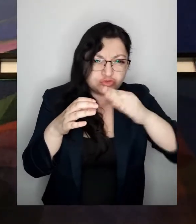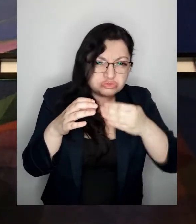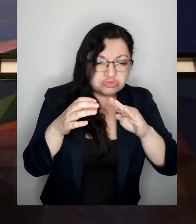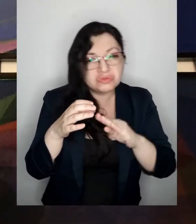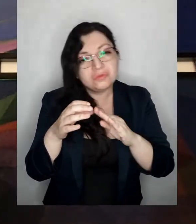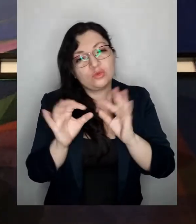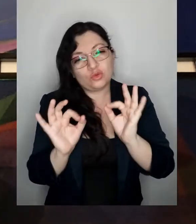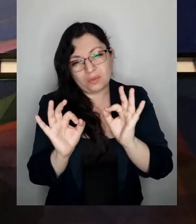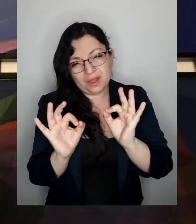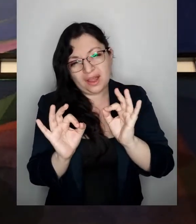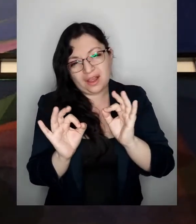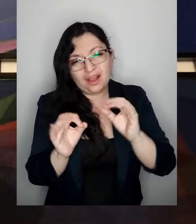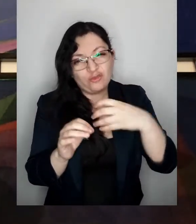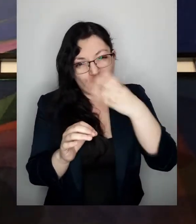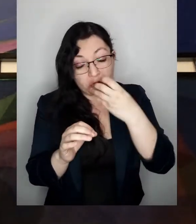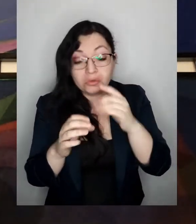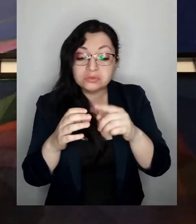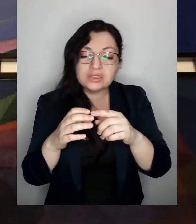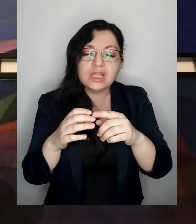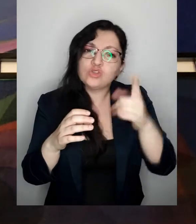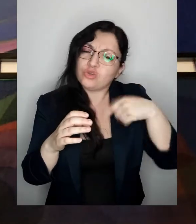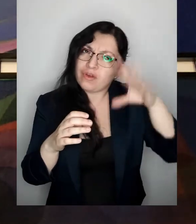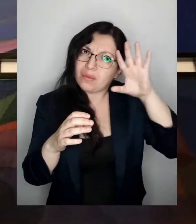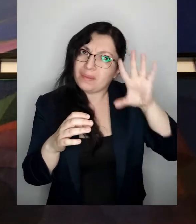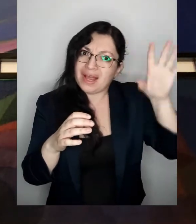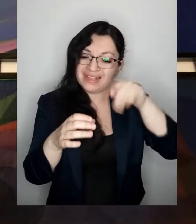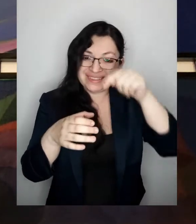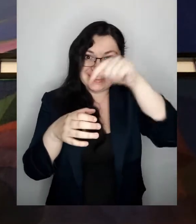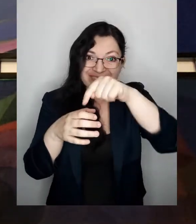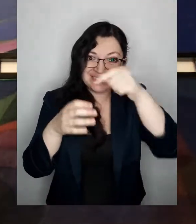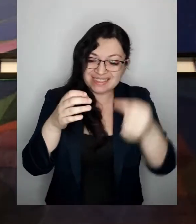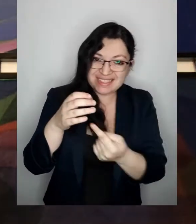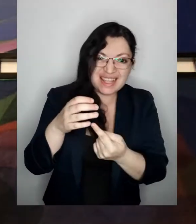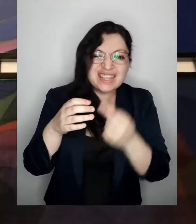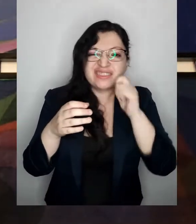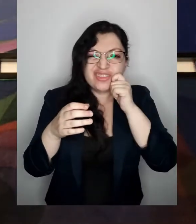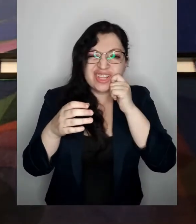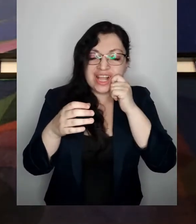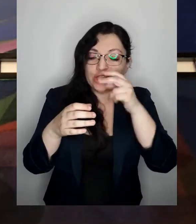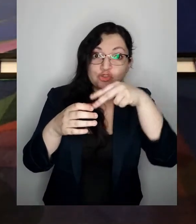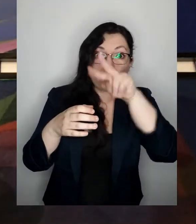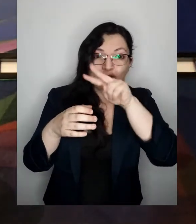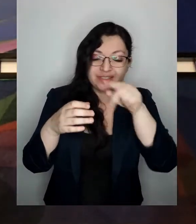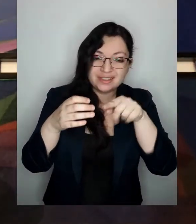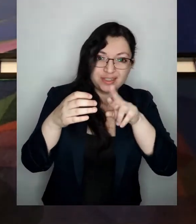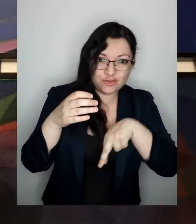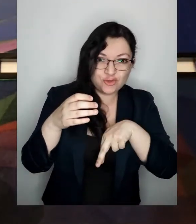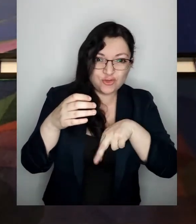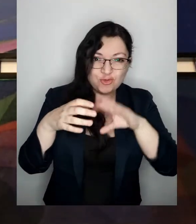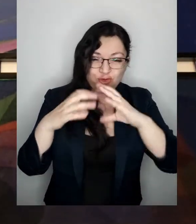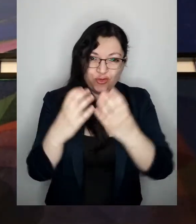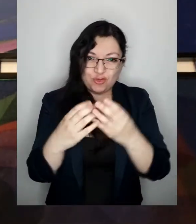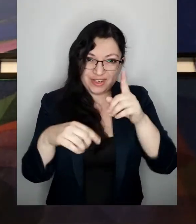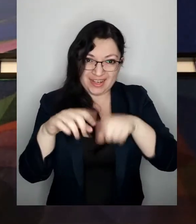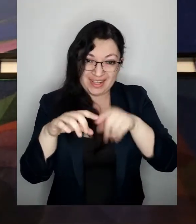naranja típico de la fruta y vamos a imaginar que esos dos hoyitos son el polo norte y el polo sur de la tierra